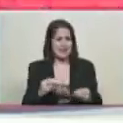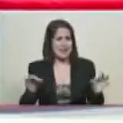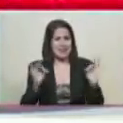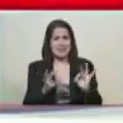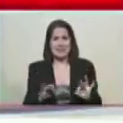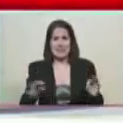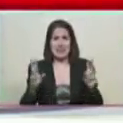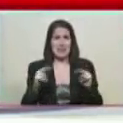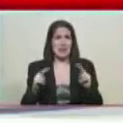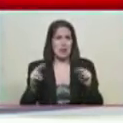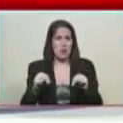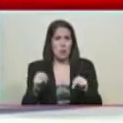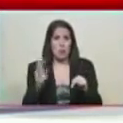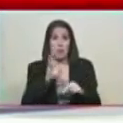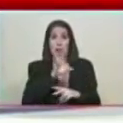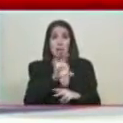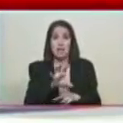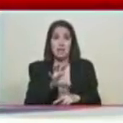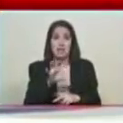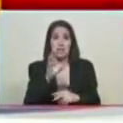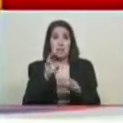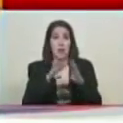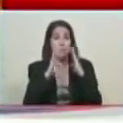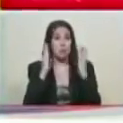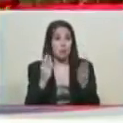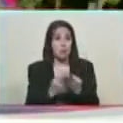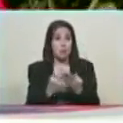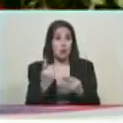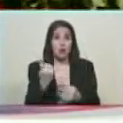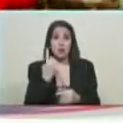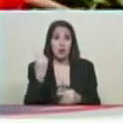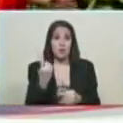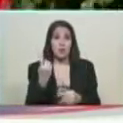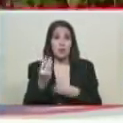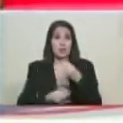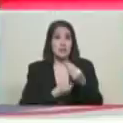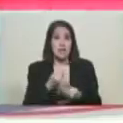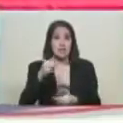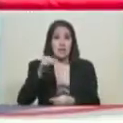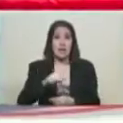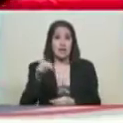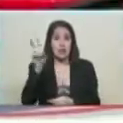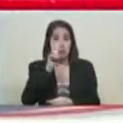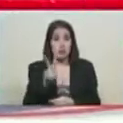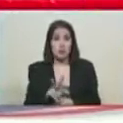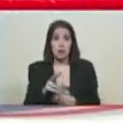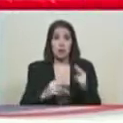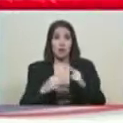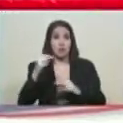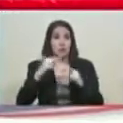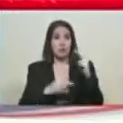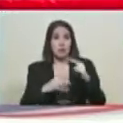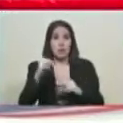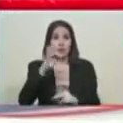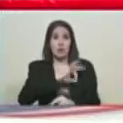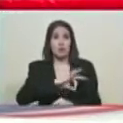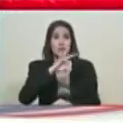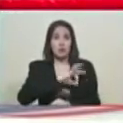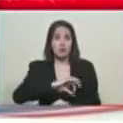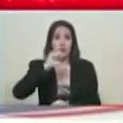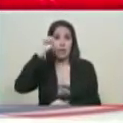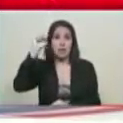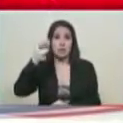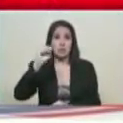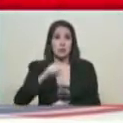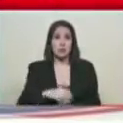país del mundo. Solo lo hacemos en Venezuela porque en Venezuela estamos construyendo el socialismo. en lo que quería